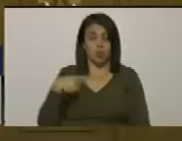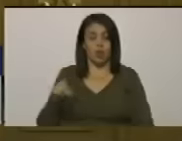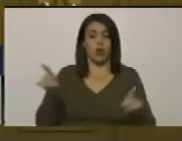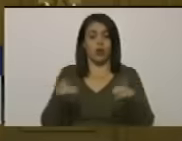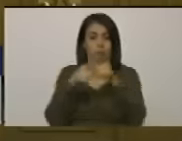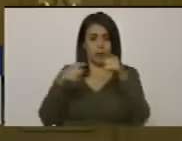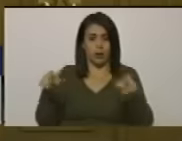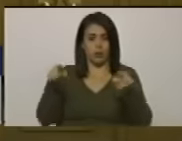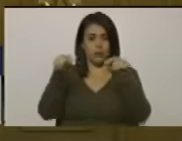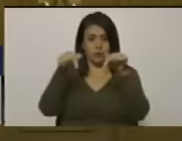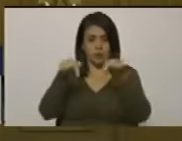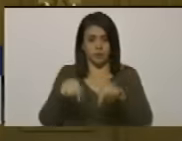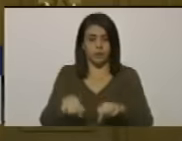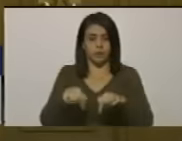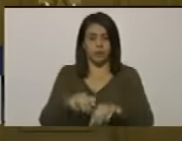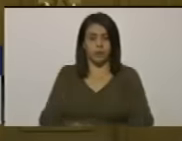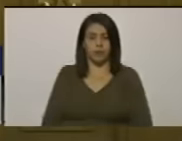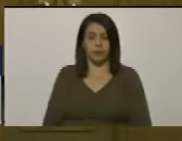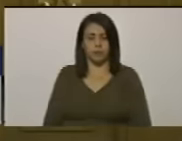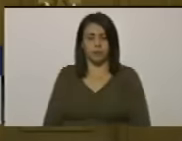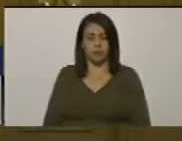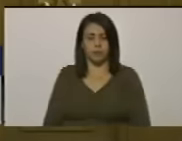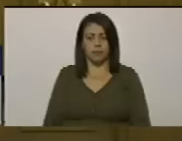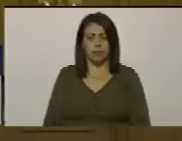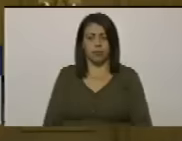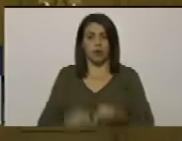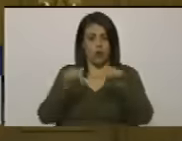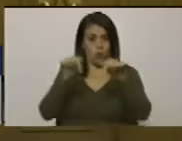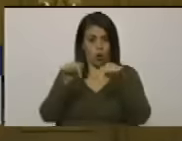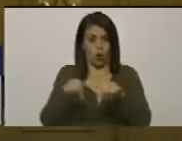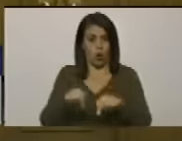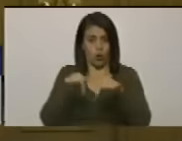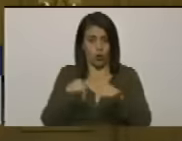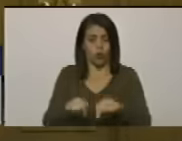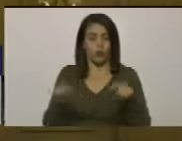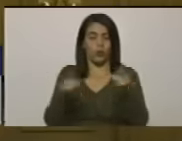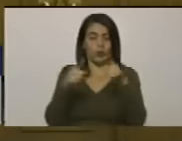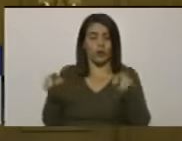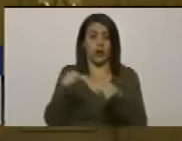cumpliendo años Piedad Córdoba